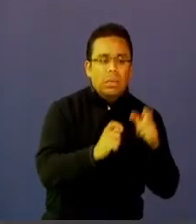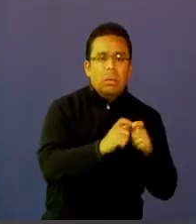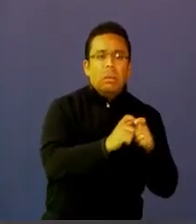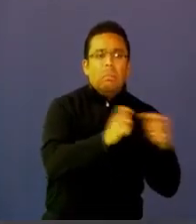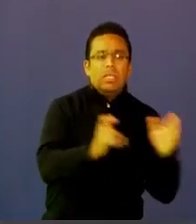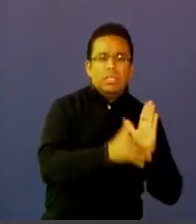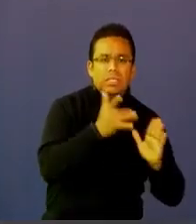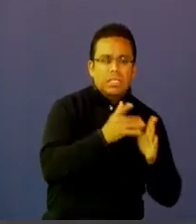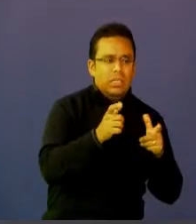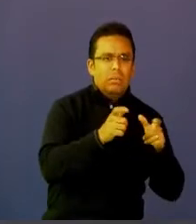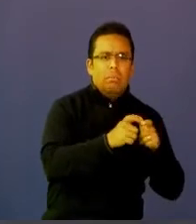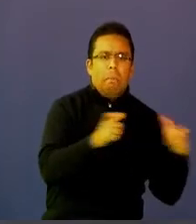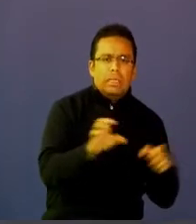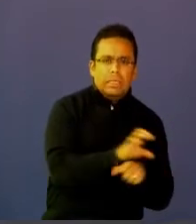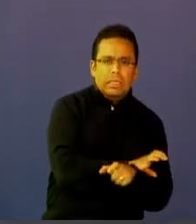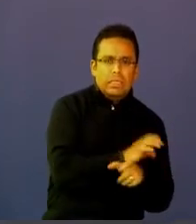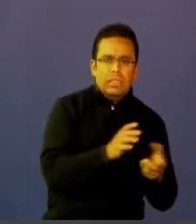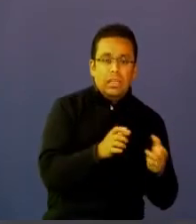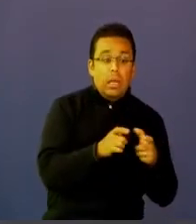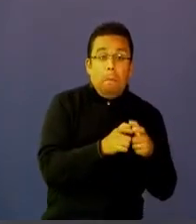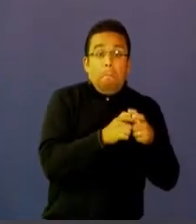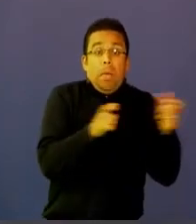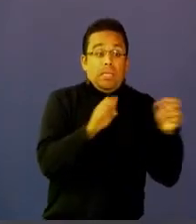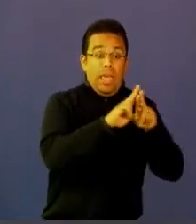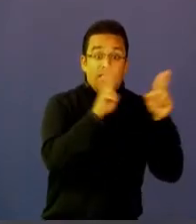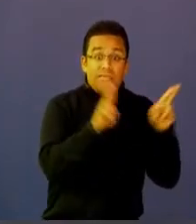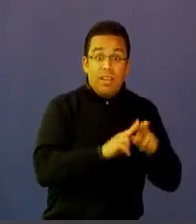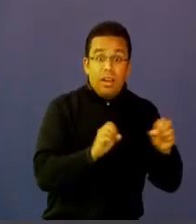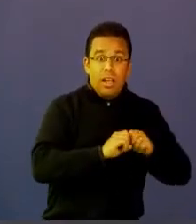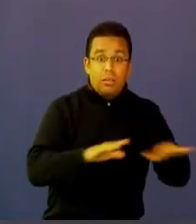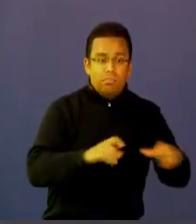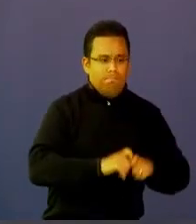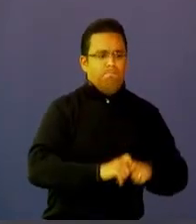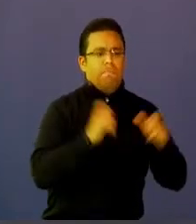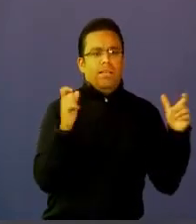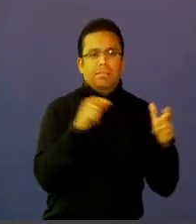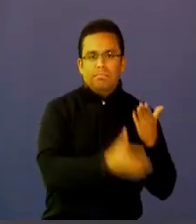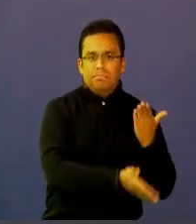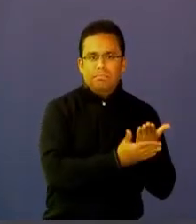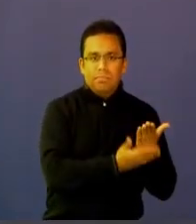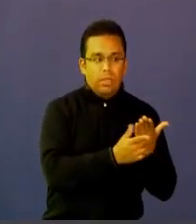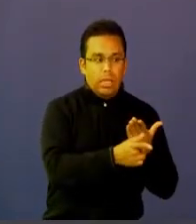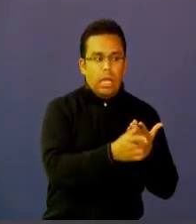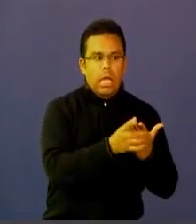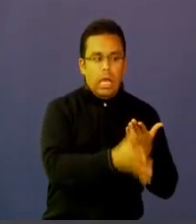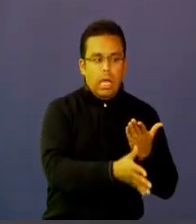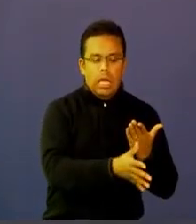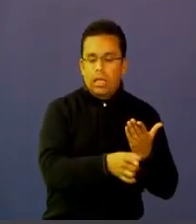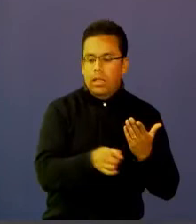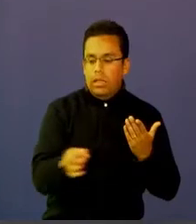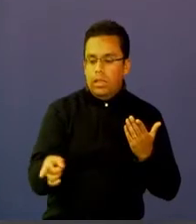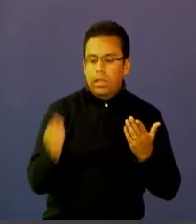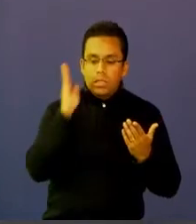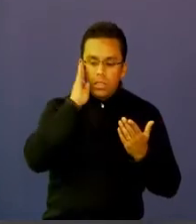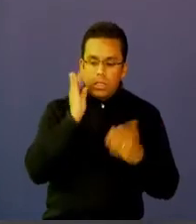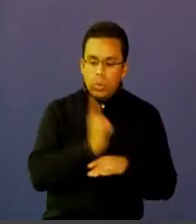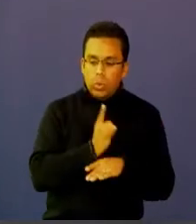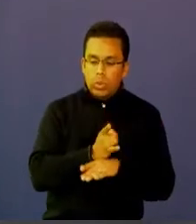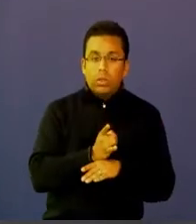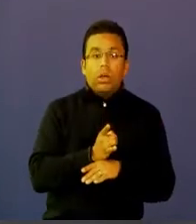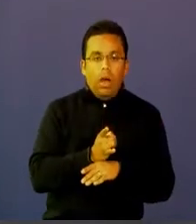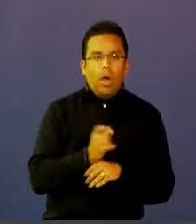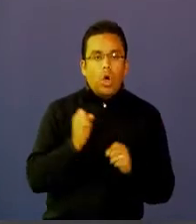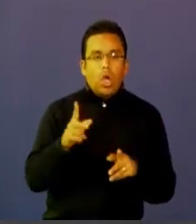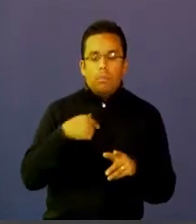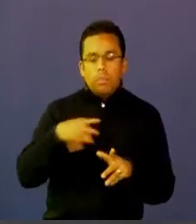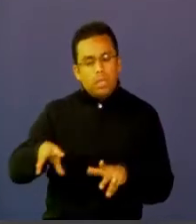mundo y que cada vez más el ancho de banda amplía y me centro en eso porque eso es lo que nos va a llevar a que el docente ya va a ser un docente